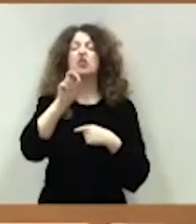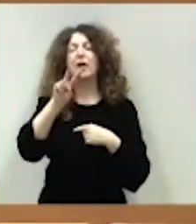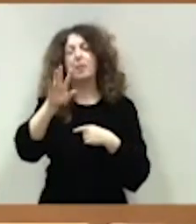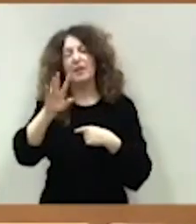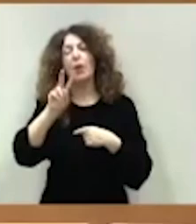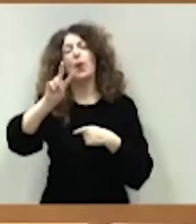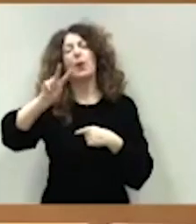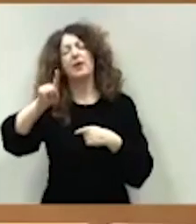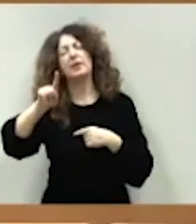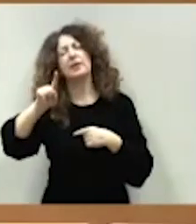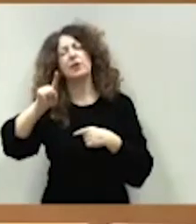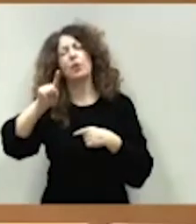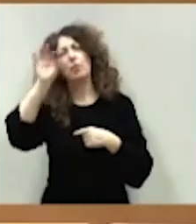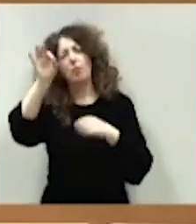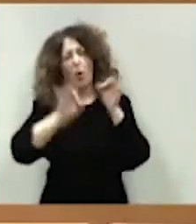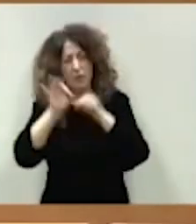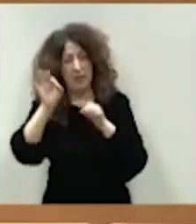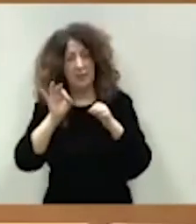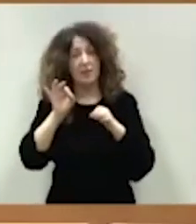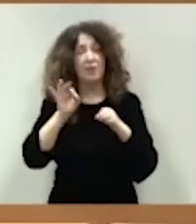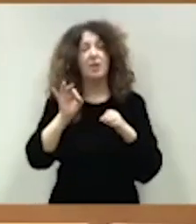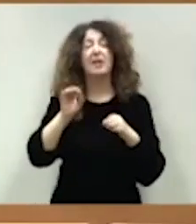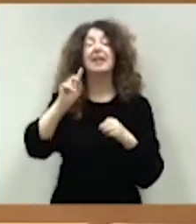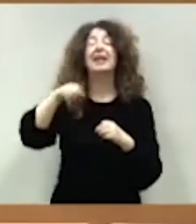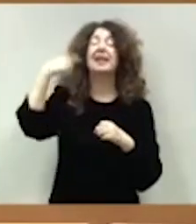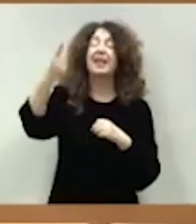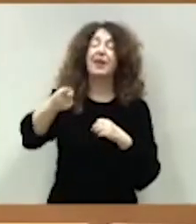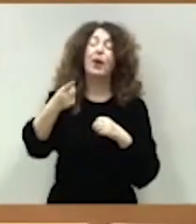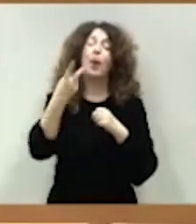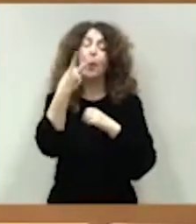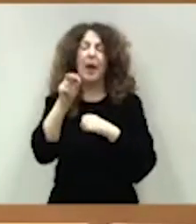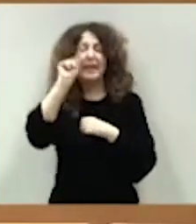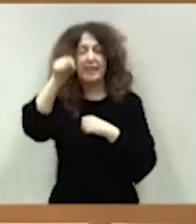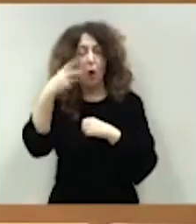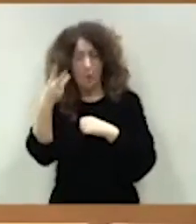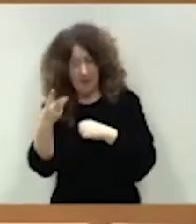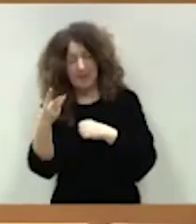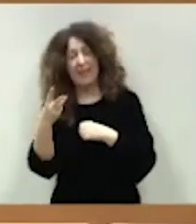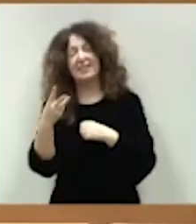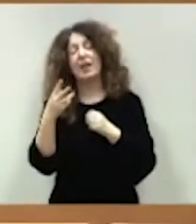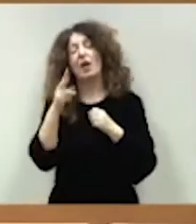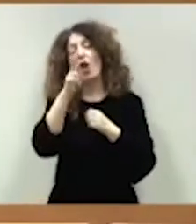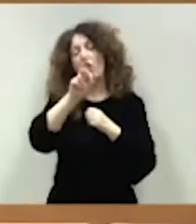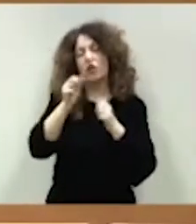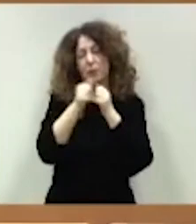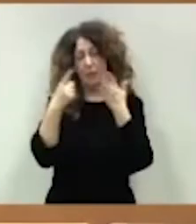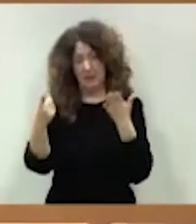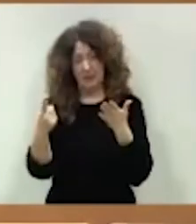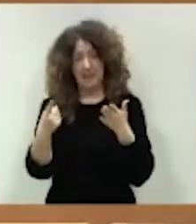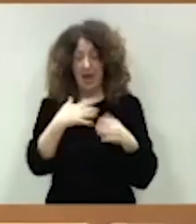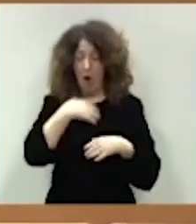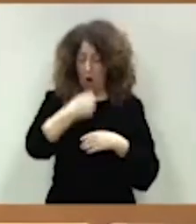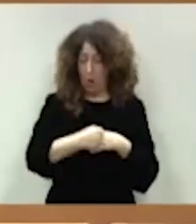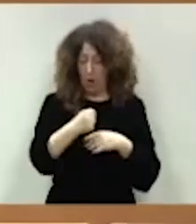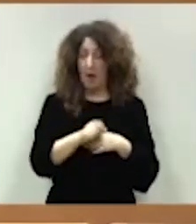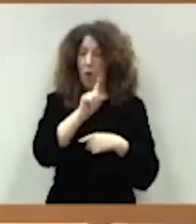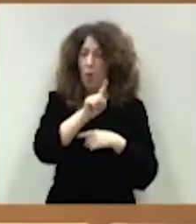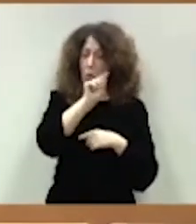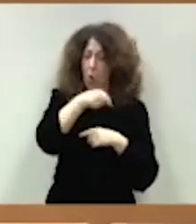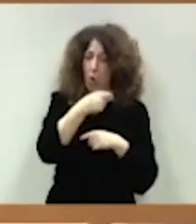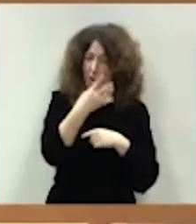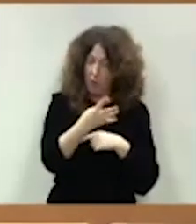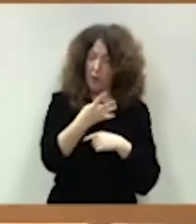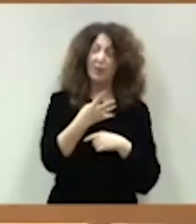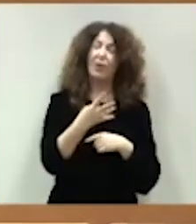y en un 20,3% en el 26%. Entidades locales 1,4% en 24% 1,3% tanto